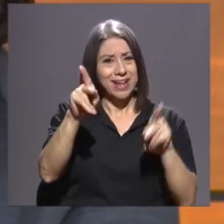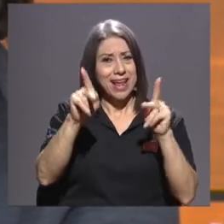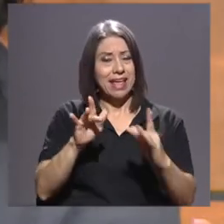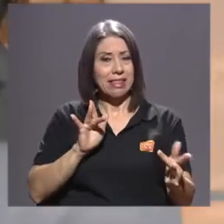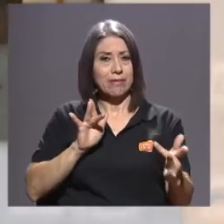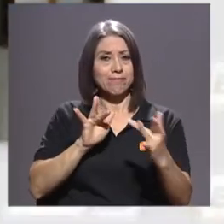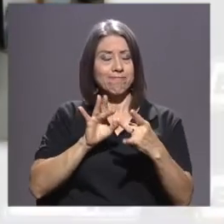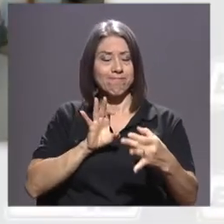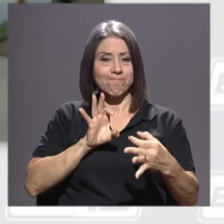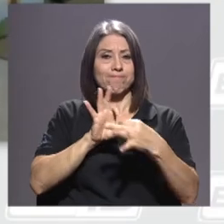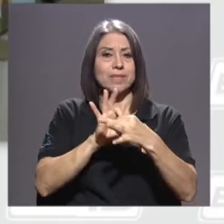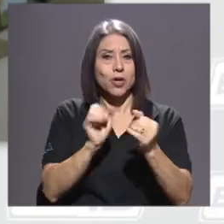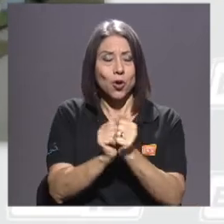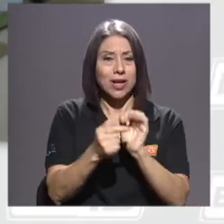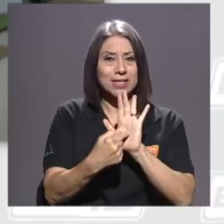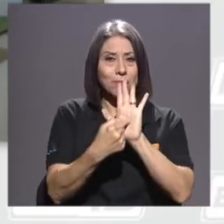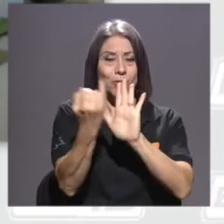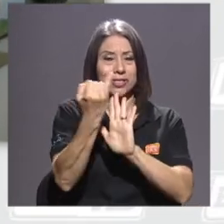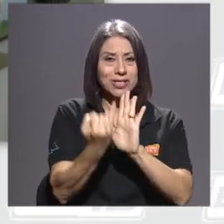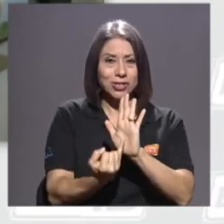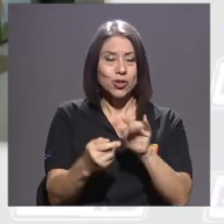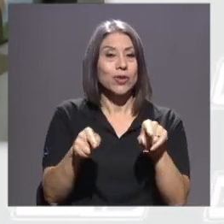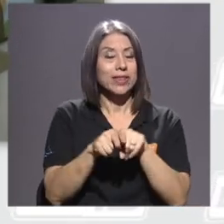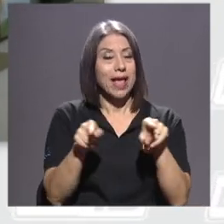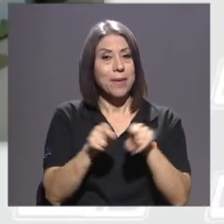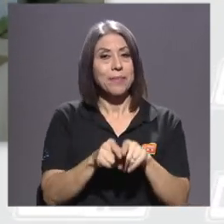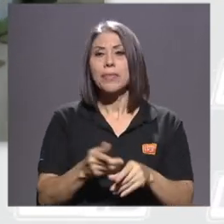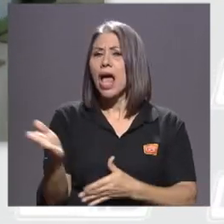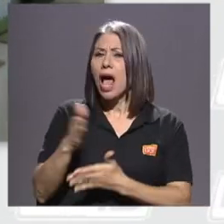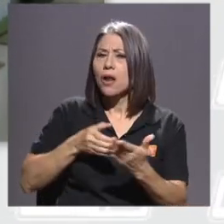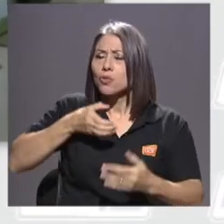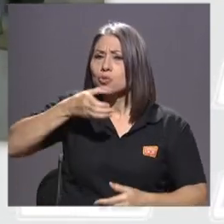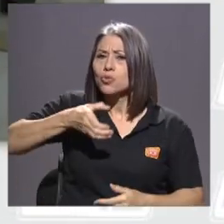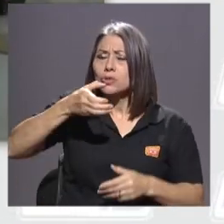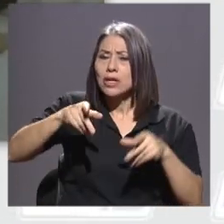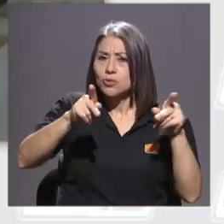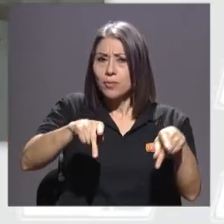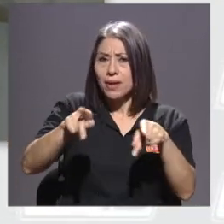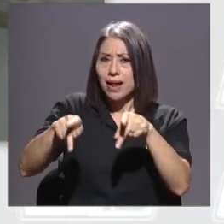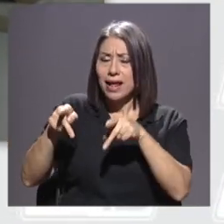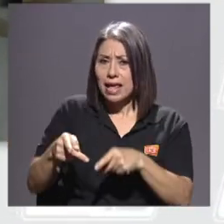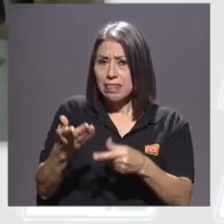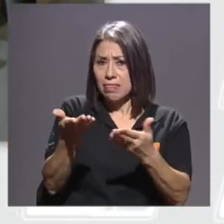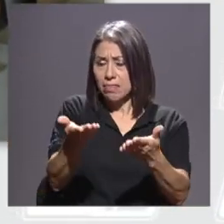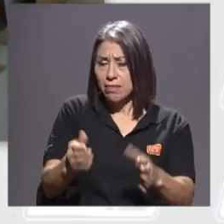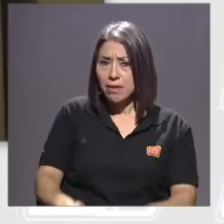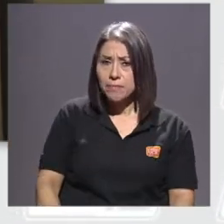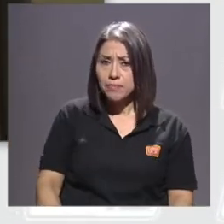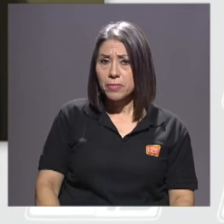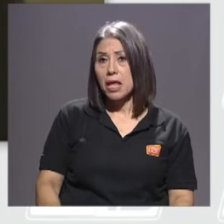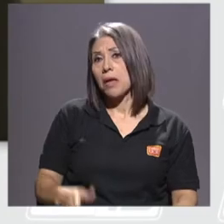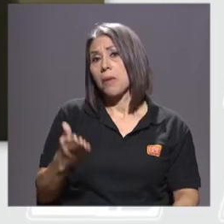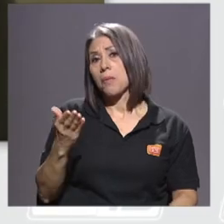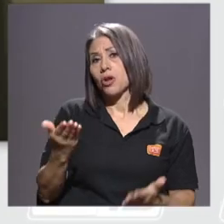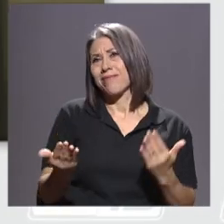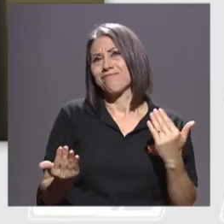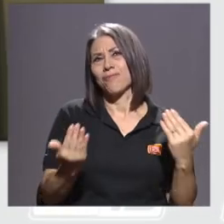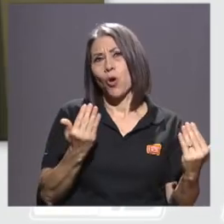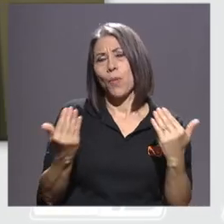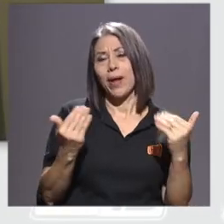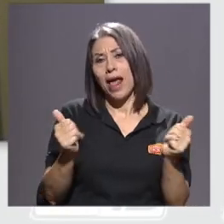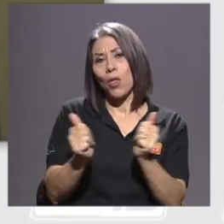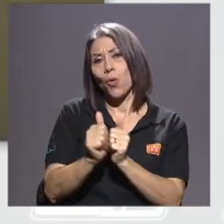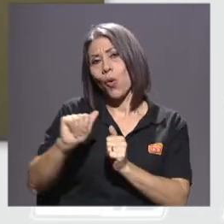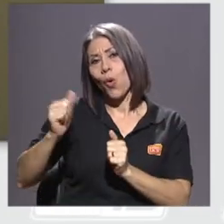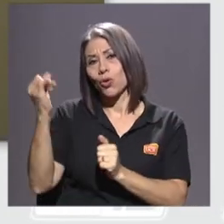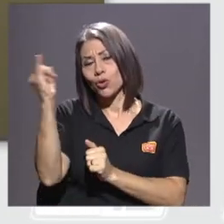esta exposición y va a notar esos asuntos políticos. Unos consejos para la gente que va a ir, como usted dice, de repente comparado con tal vez algunos